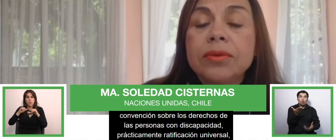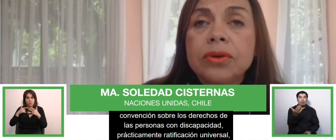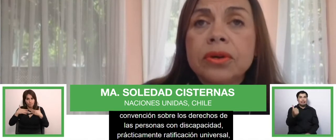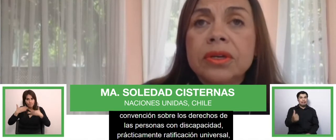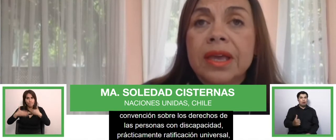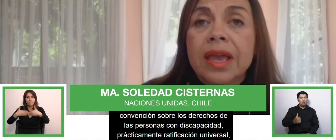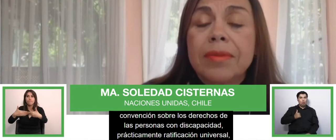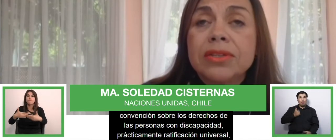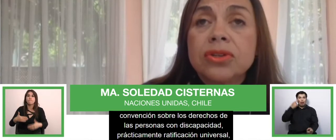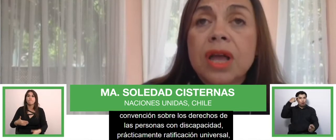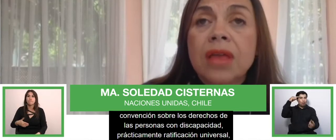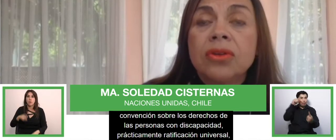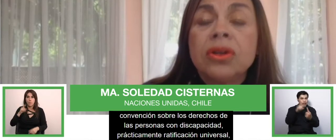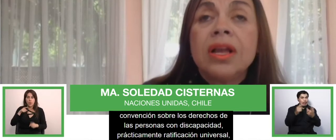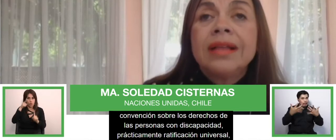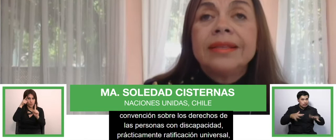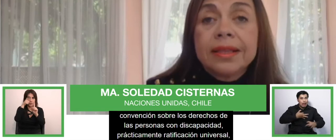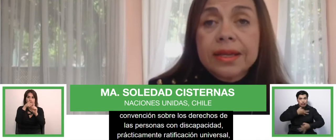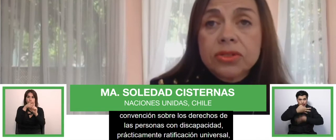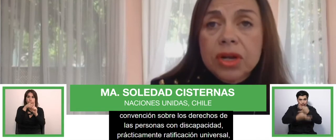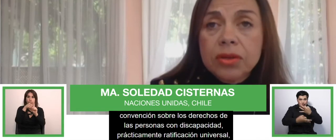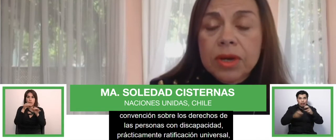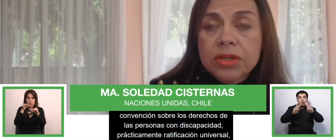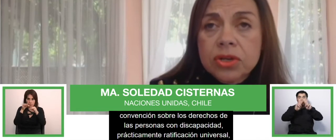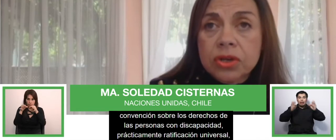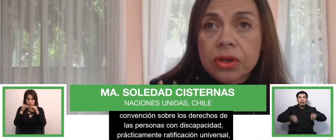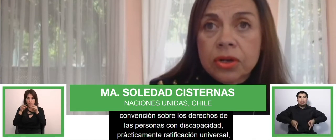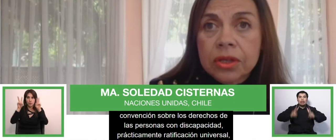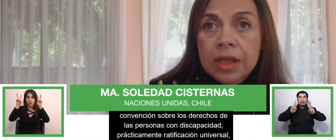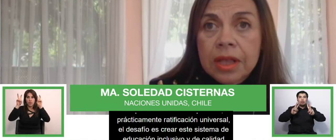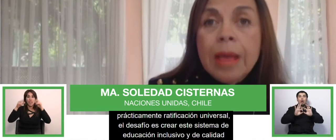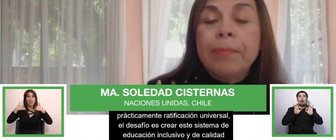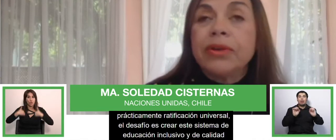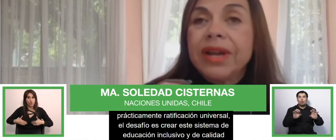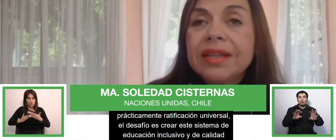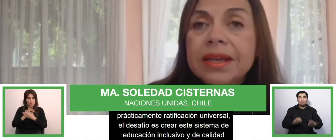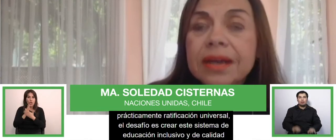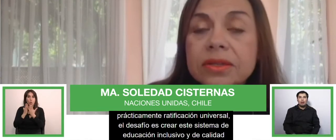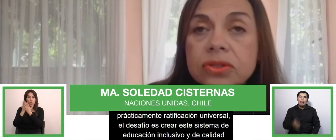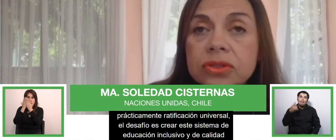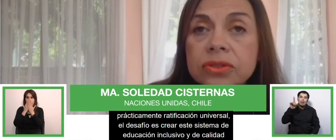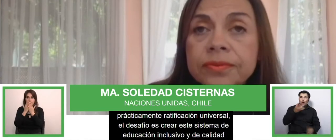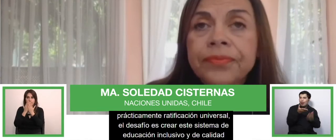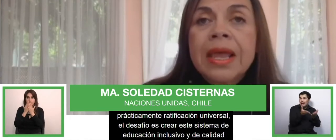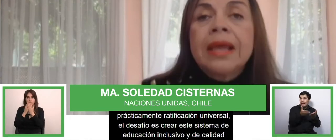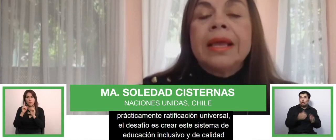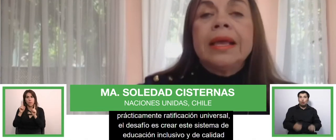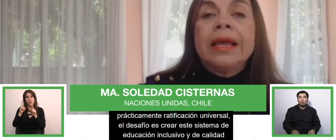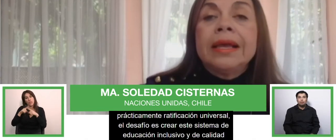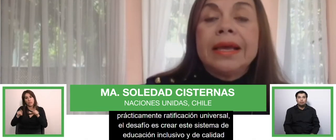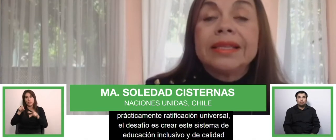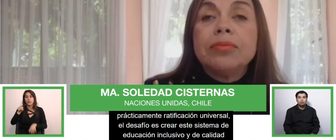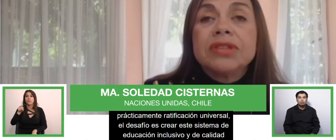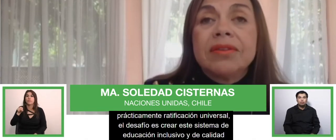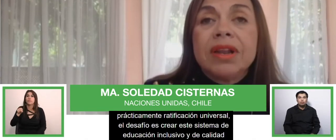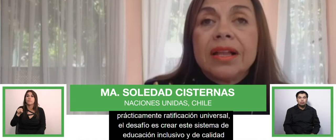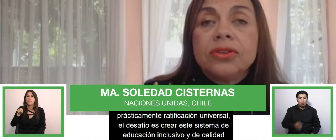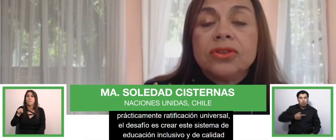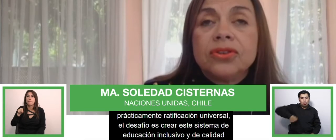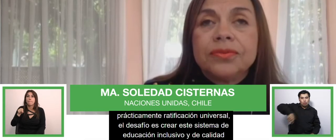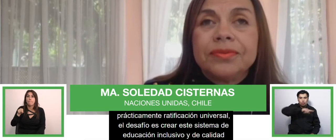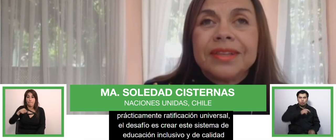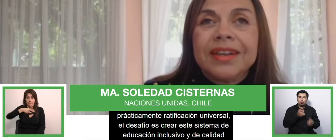objetivos, que ya he mencionado, del derecho a la educación. Pero en este caso, estamos